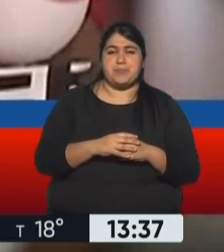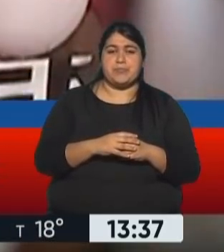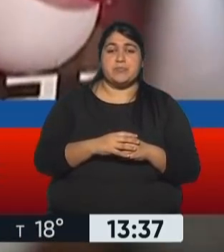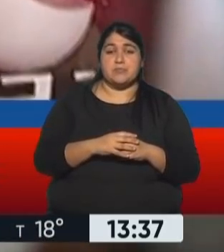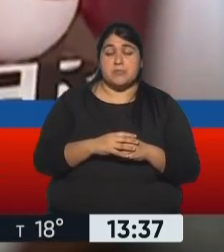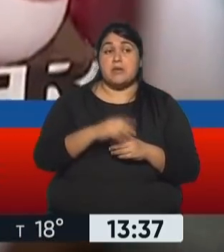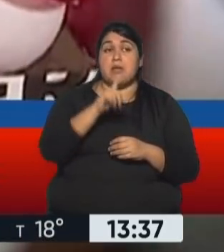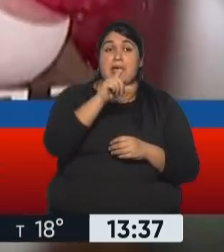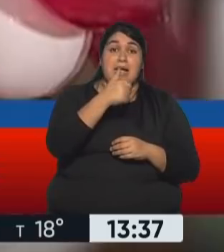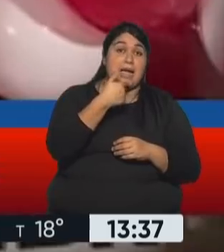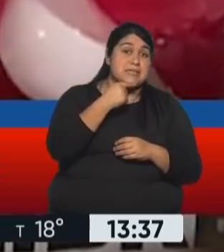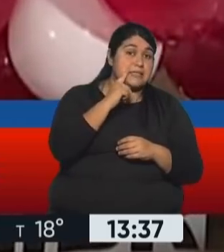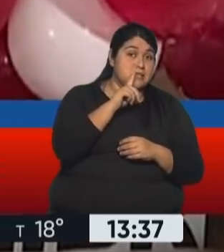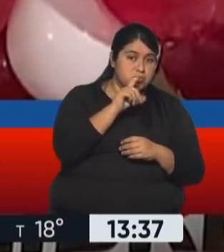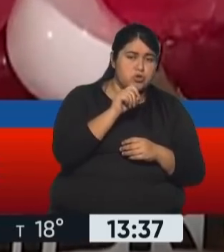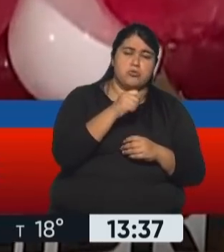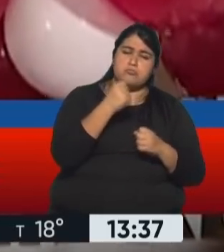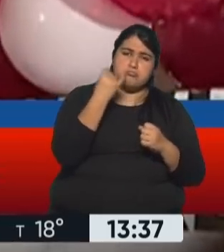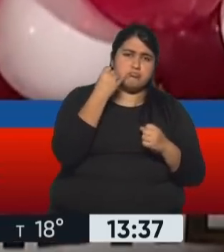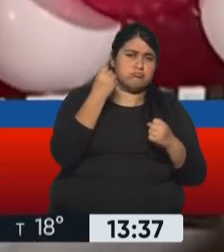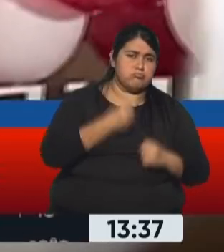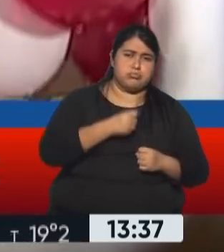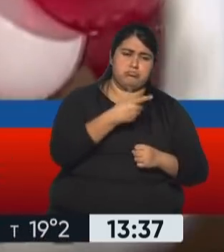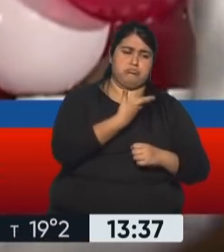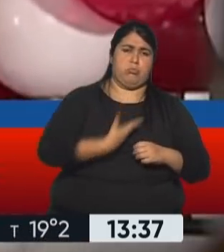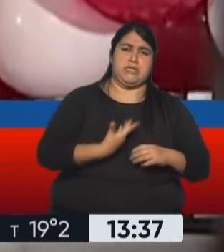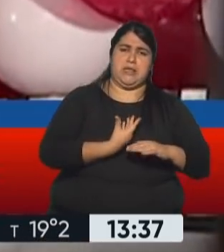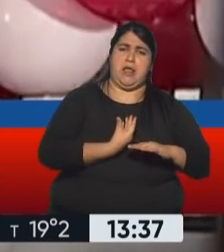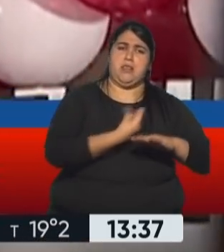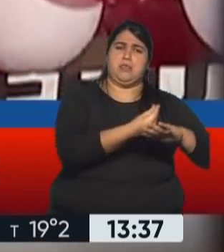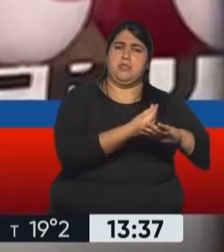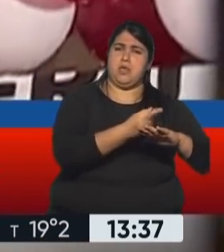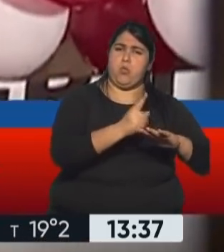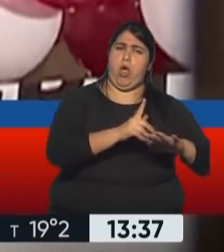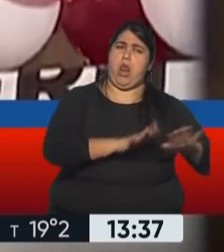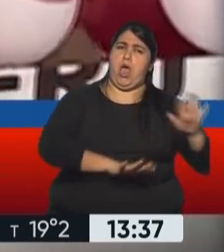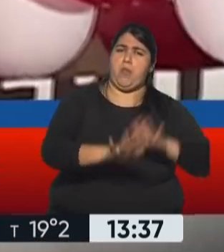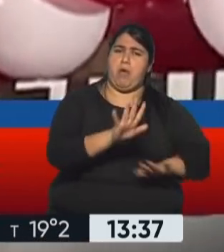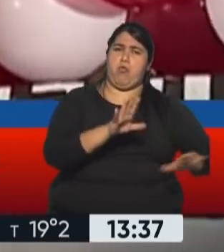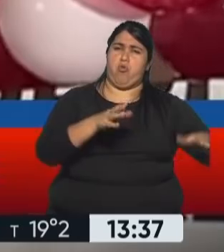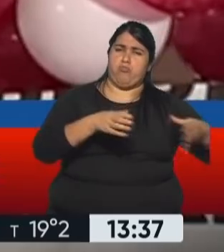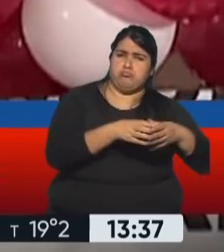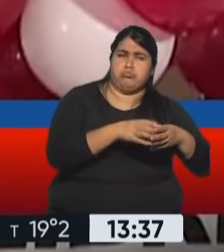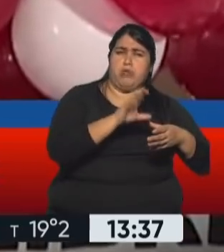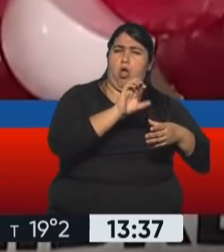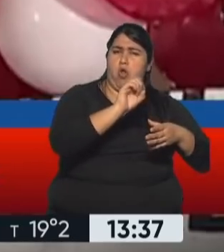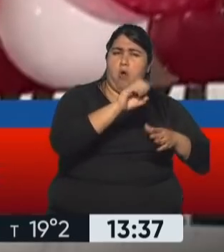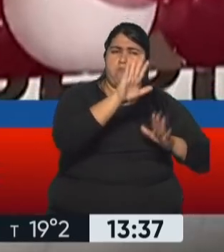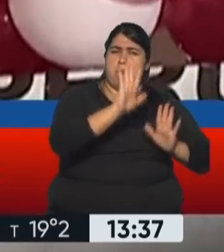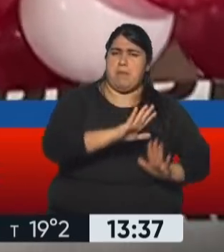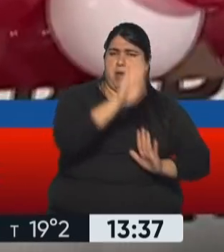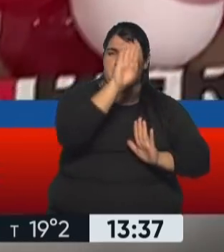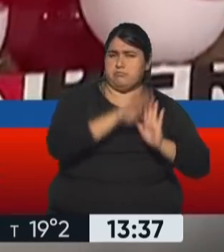En tanto, Castillo ya comenzó a moverse como presidente, avanzando en el armado de su gabinete con nombres que podrían